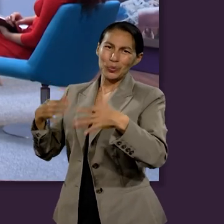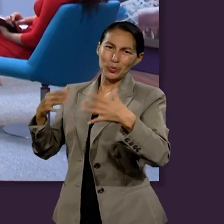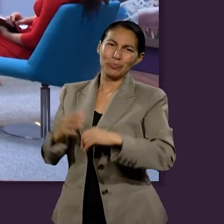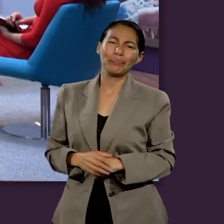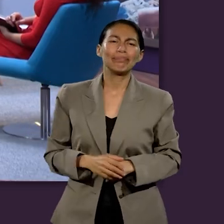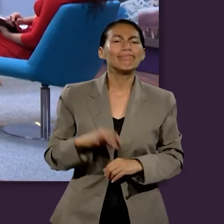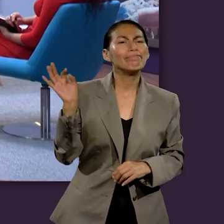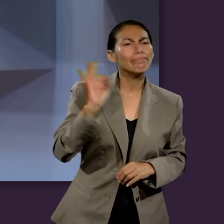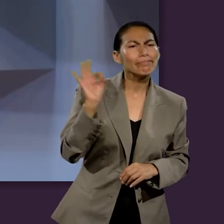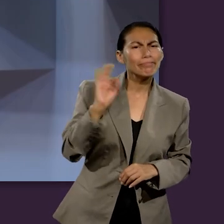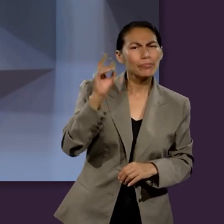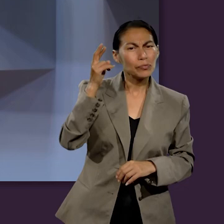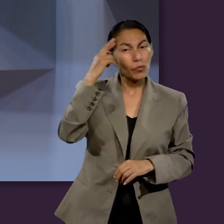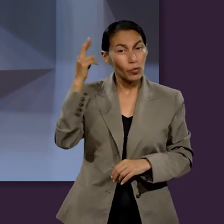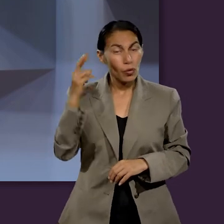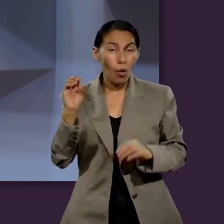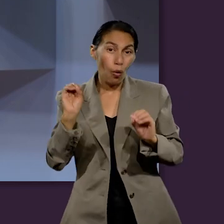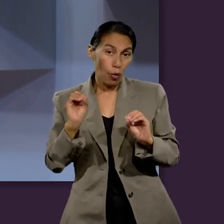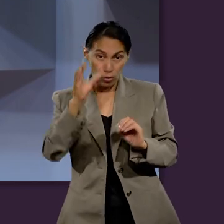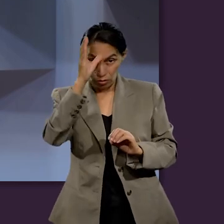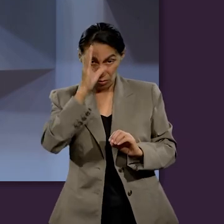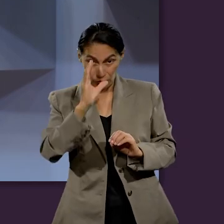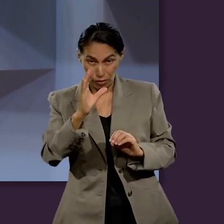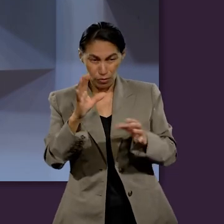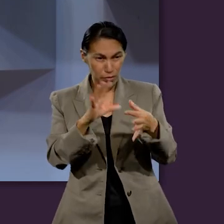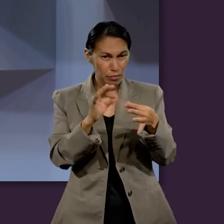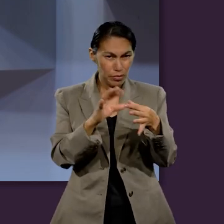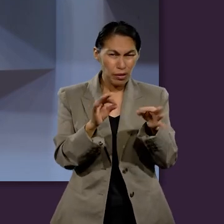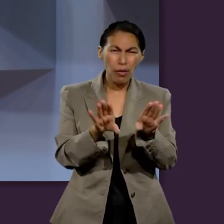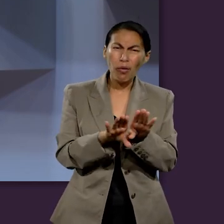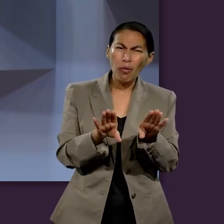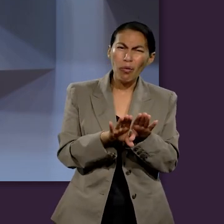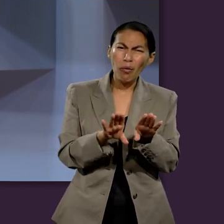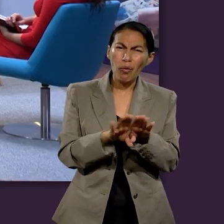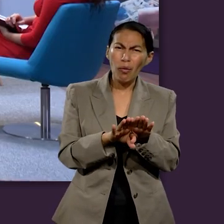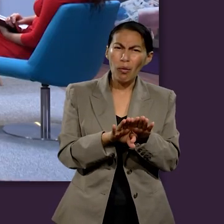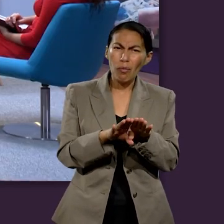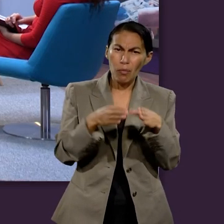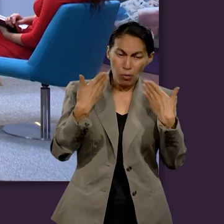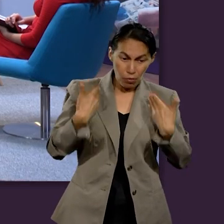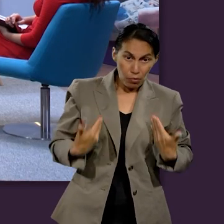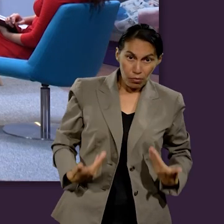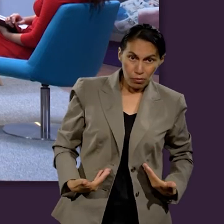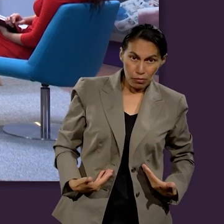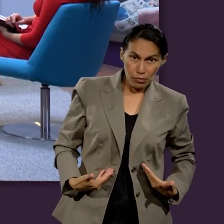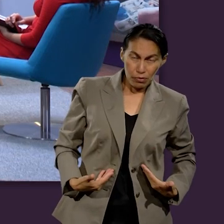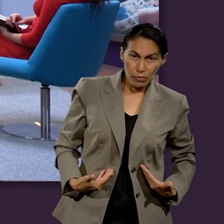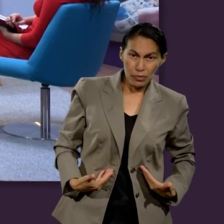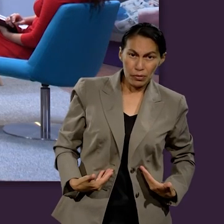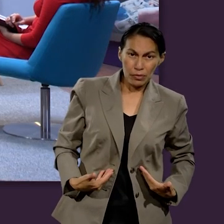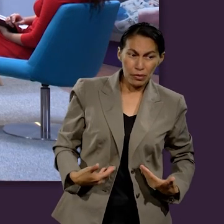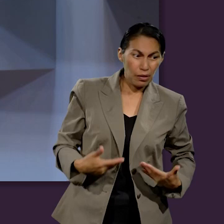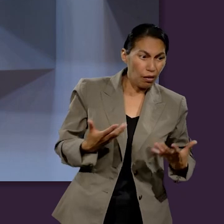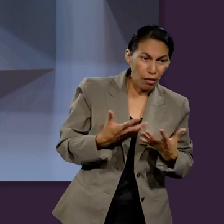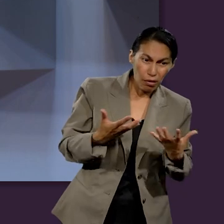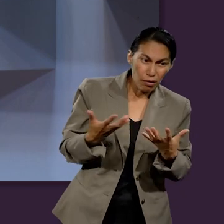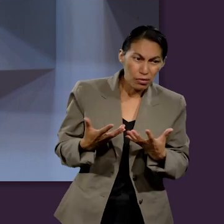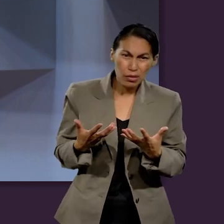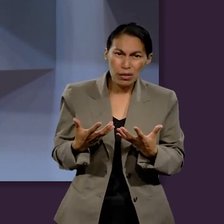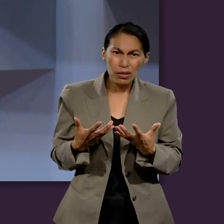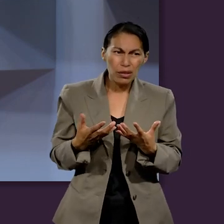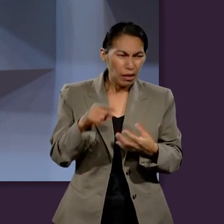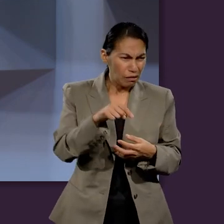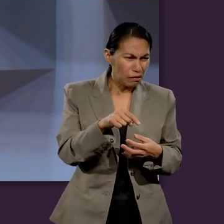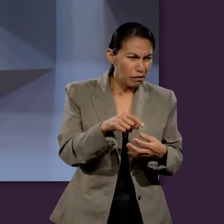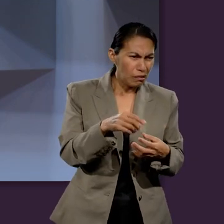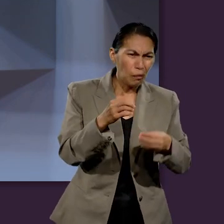finalmente sellado. Muy bien. Quizás Ruth o Chiprián nos podrían compartir cómo debería afectar nuestra manera